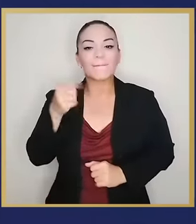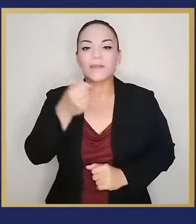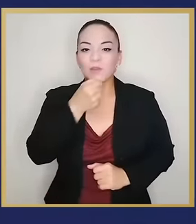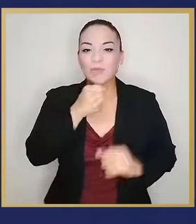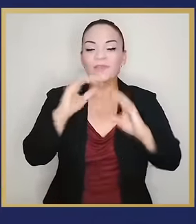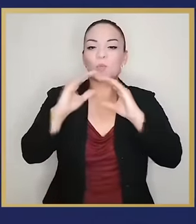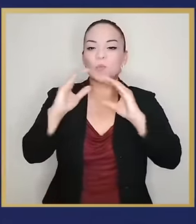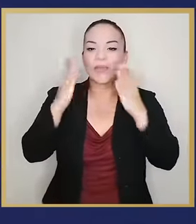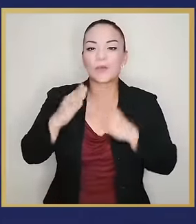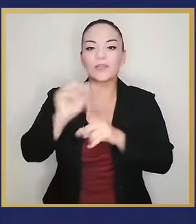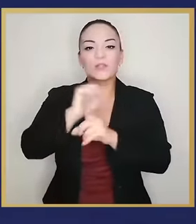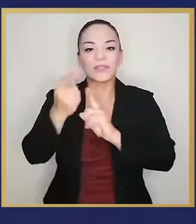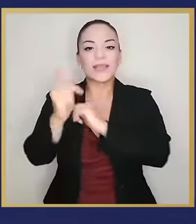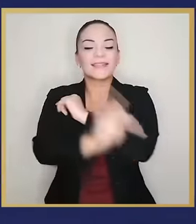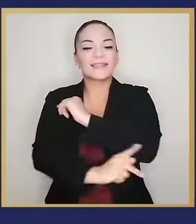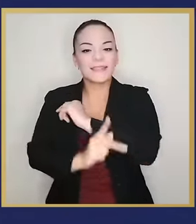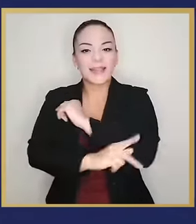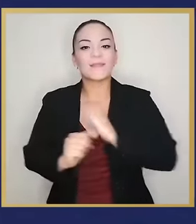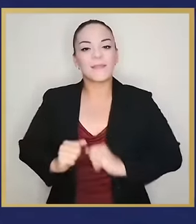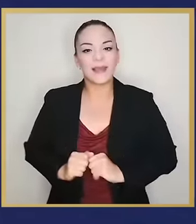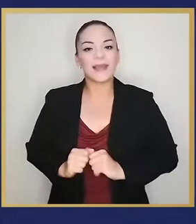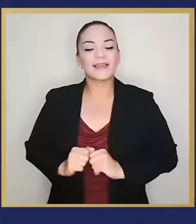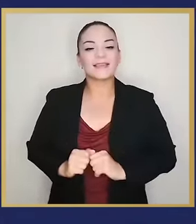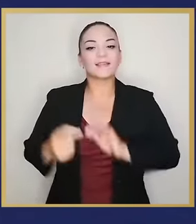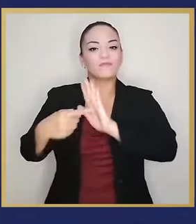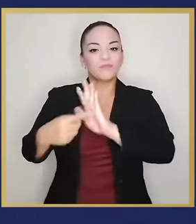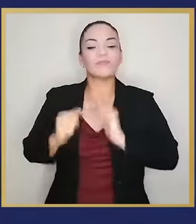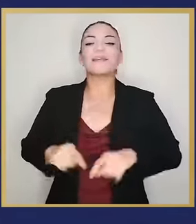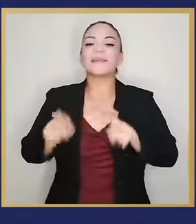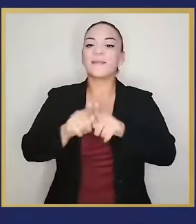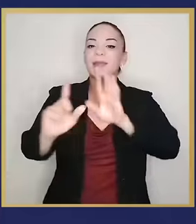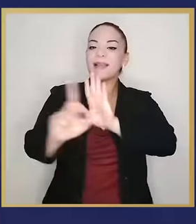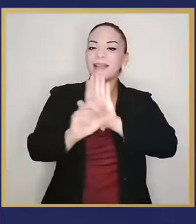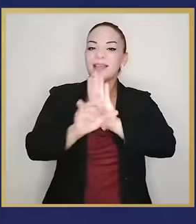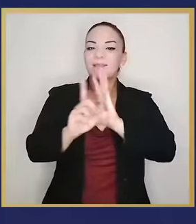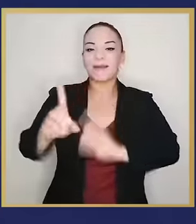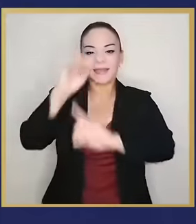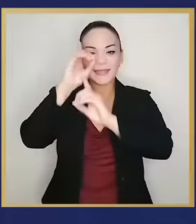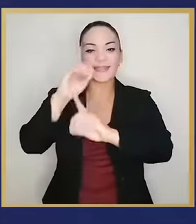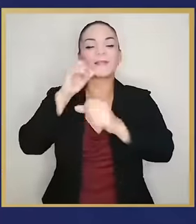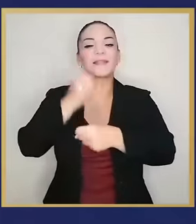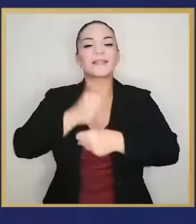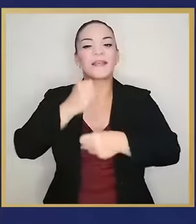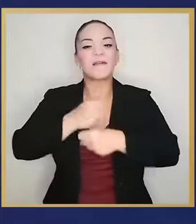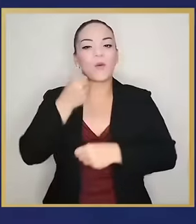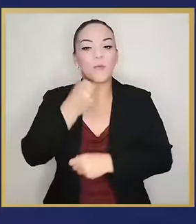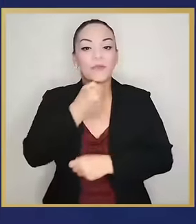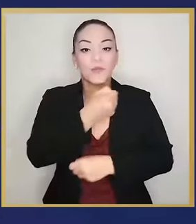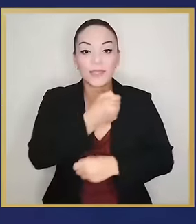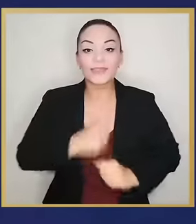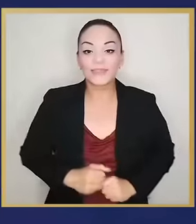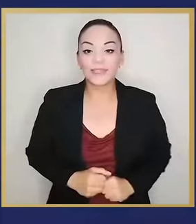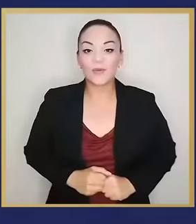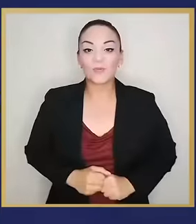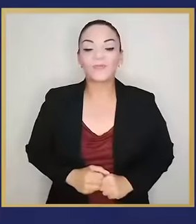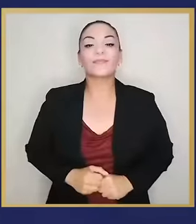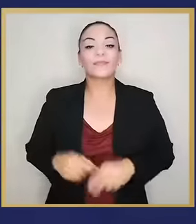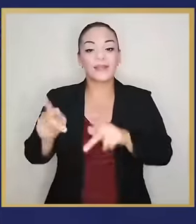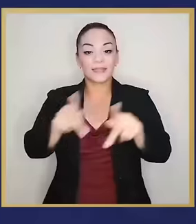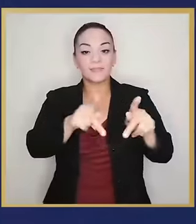trabajo a los periodistas y comunicadores sociales del país. Y por legitimar dignamente la labor